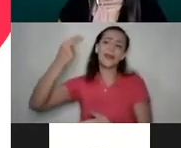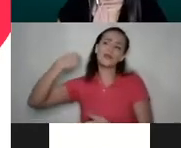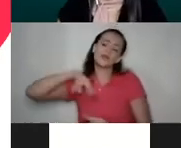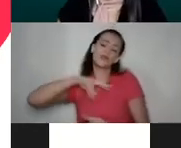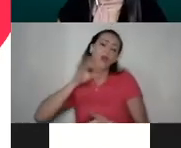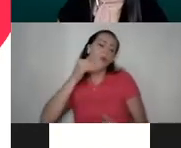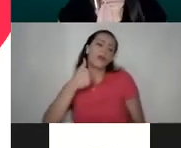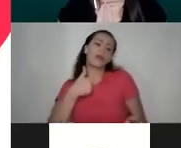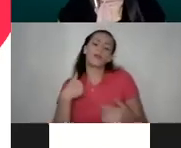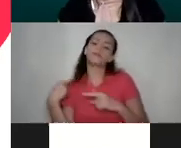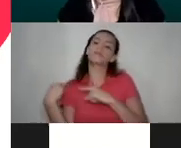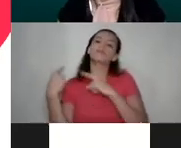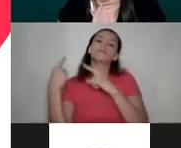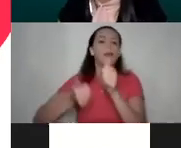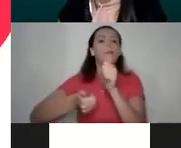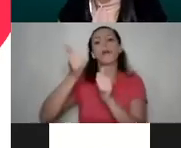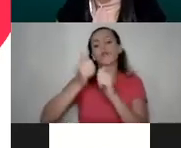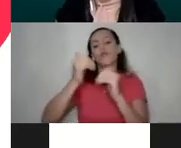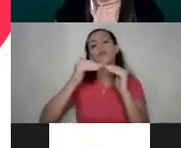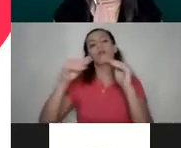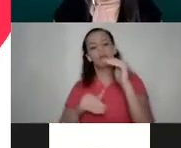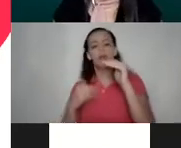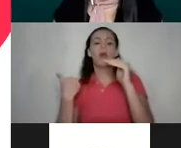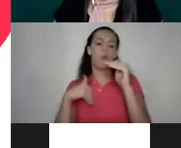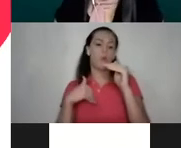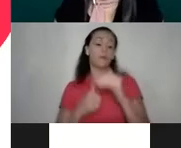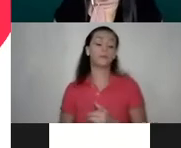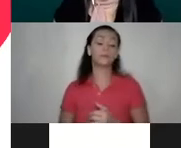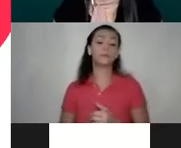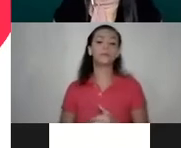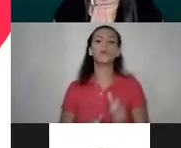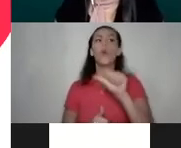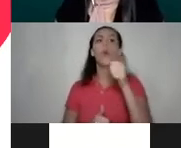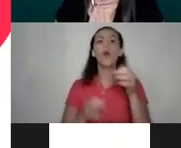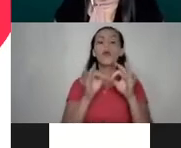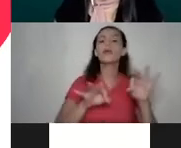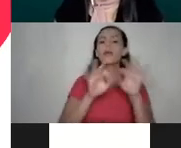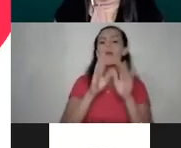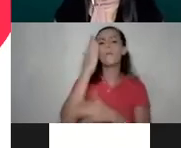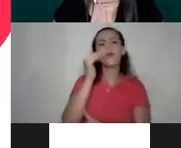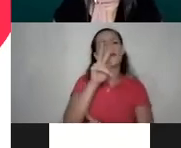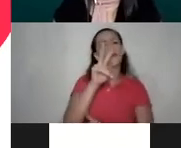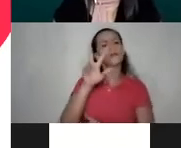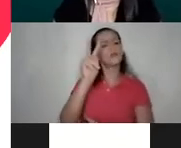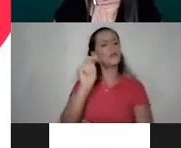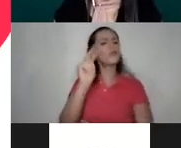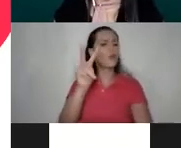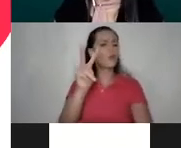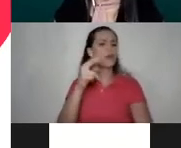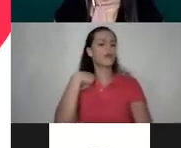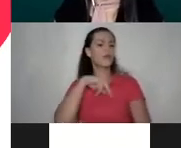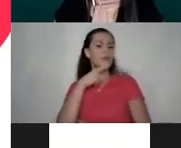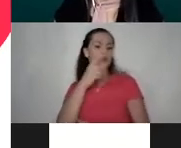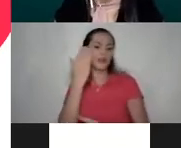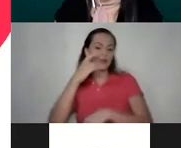en mayor desventaja que los hombres. Otra cosa importante de por qué el 25 de noviembre es lo que les decía hace un momento